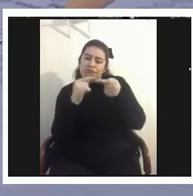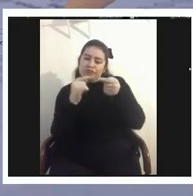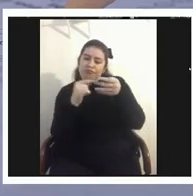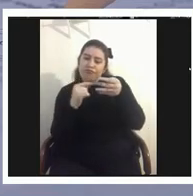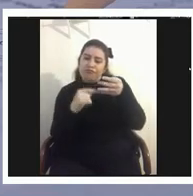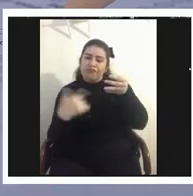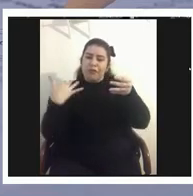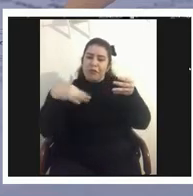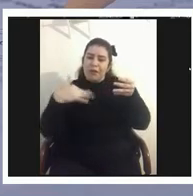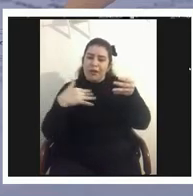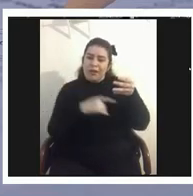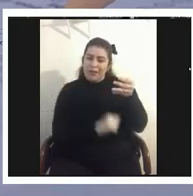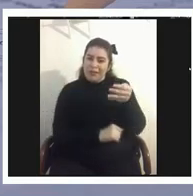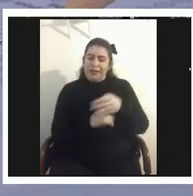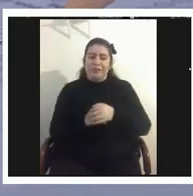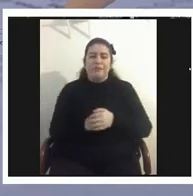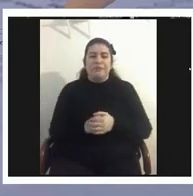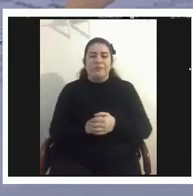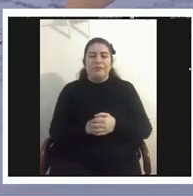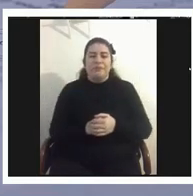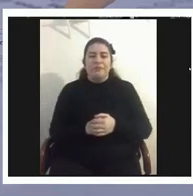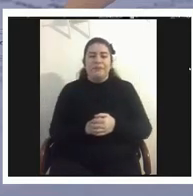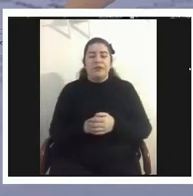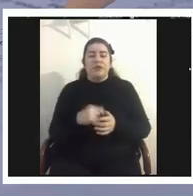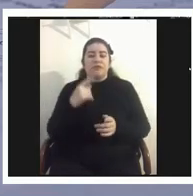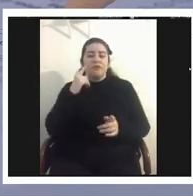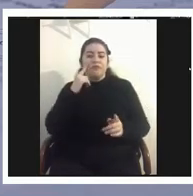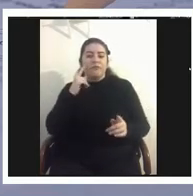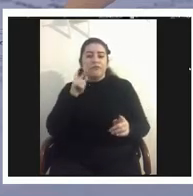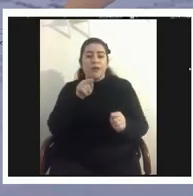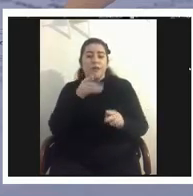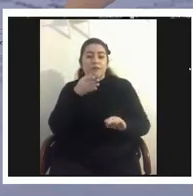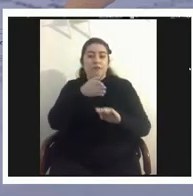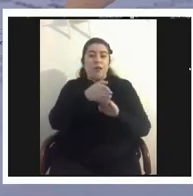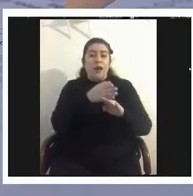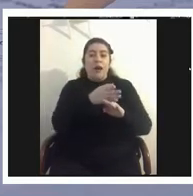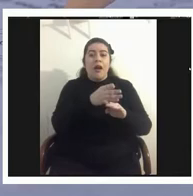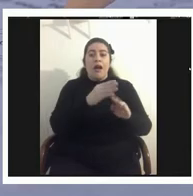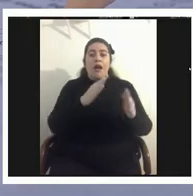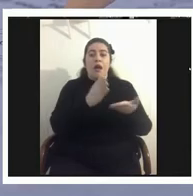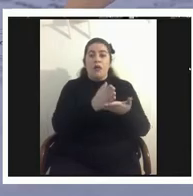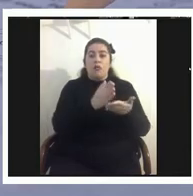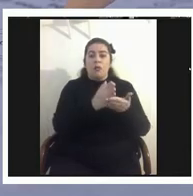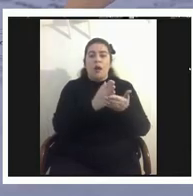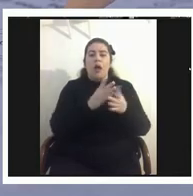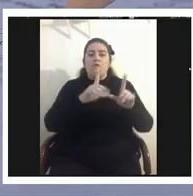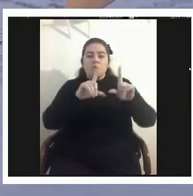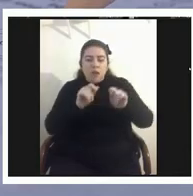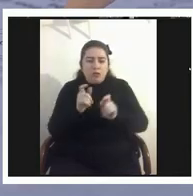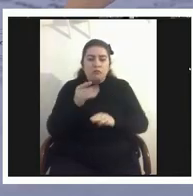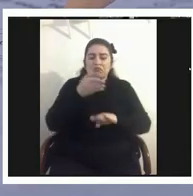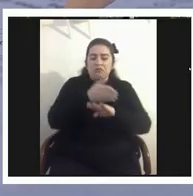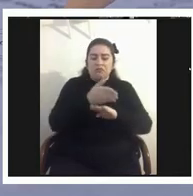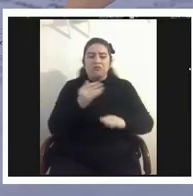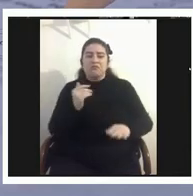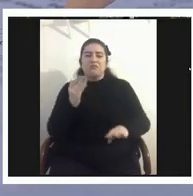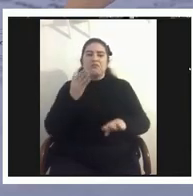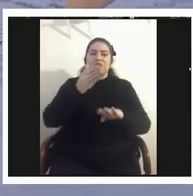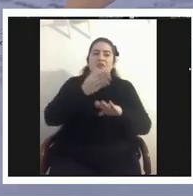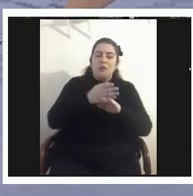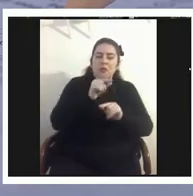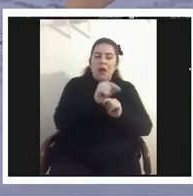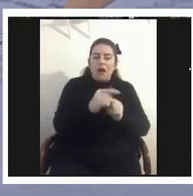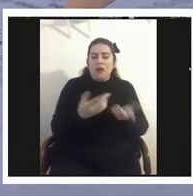ejemplo si uno visita las buenas escuelas con menos frecuencia o quizás si uno quisiera tener